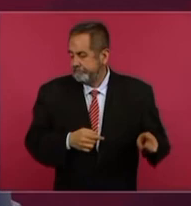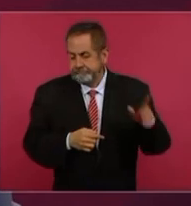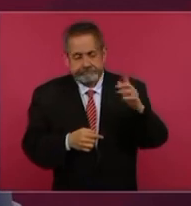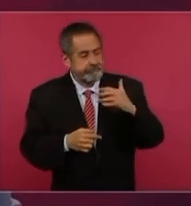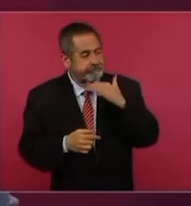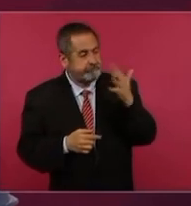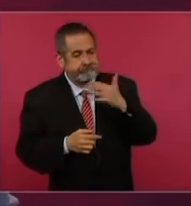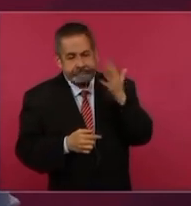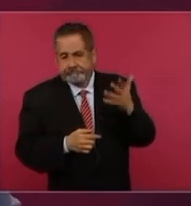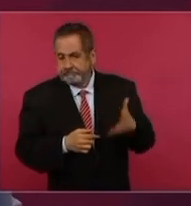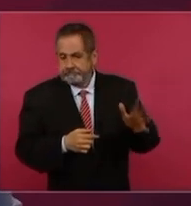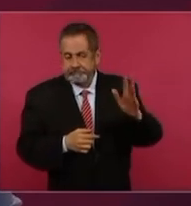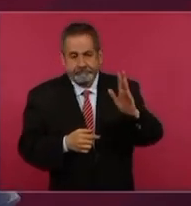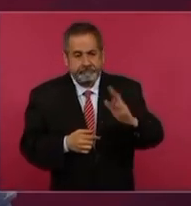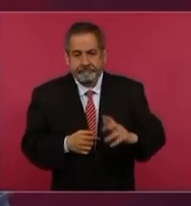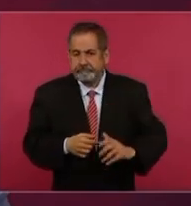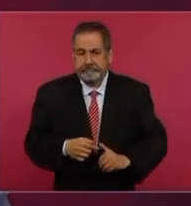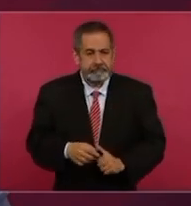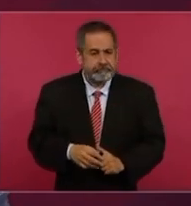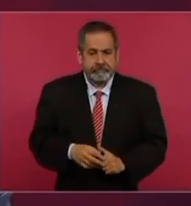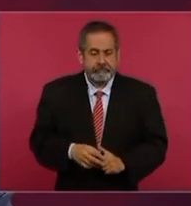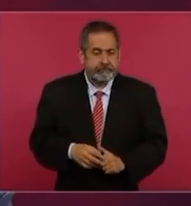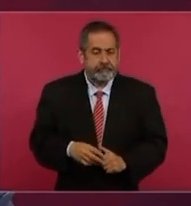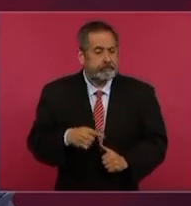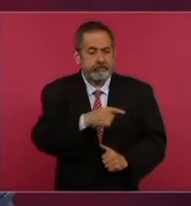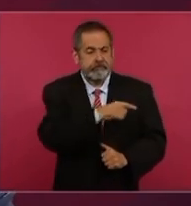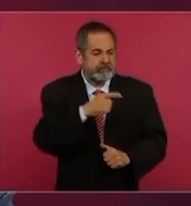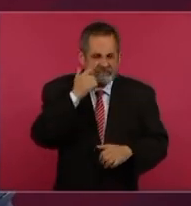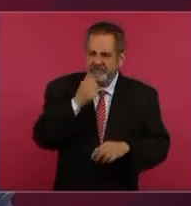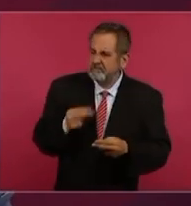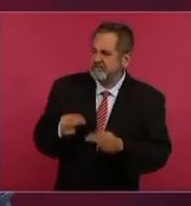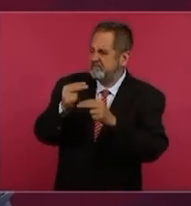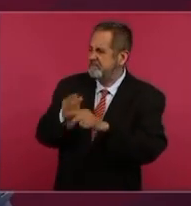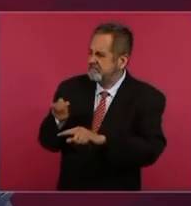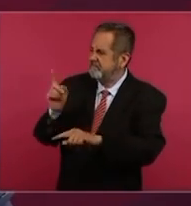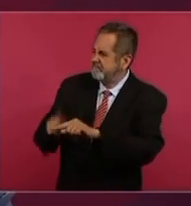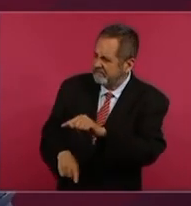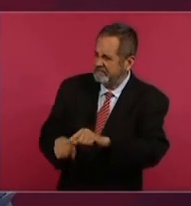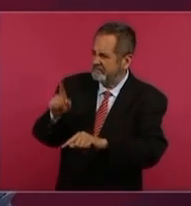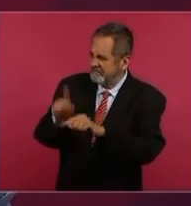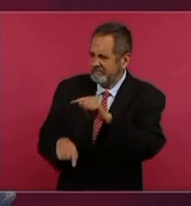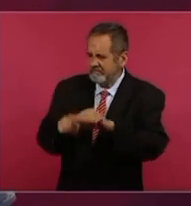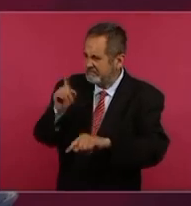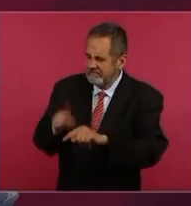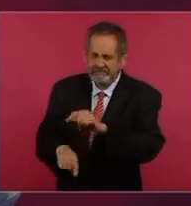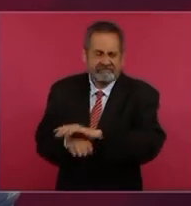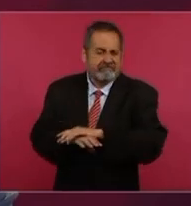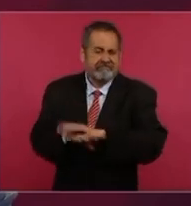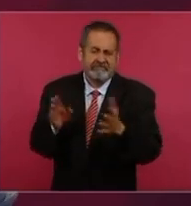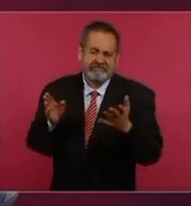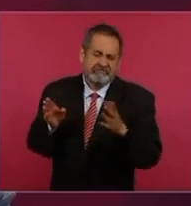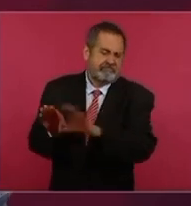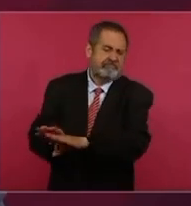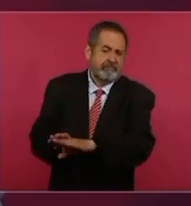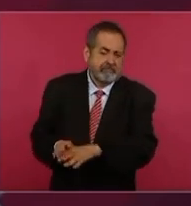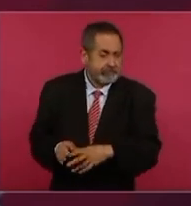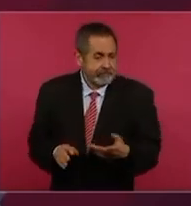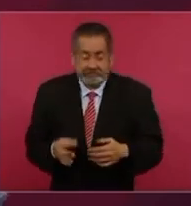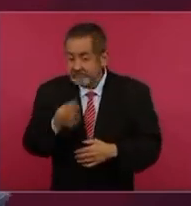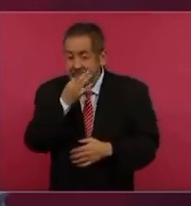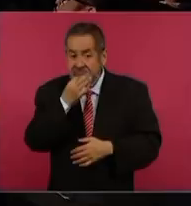corruptos, acabaron en un abrir y cerrar de ojos